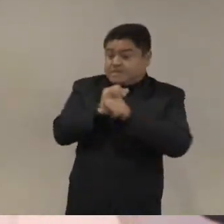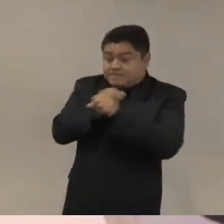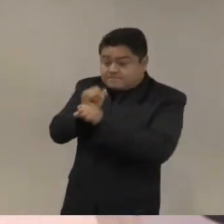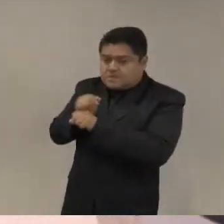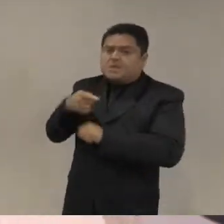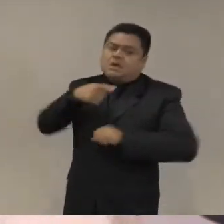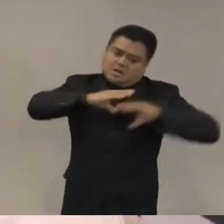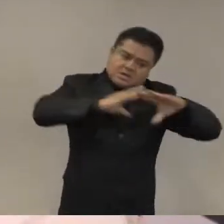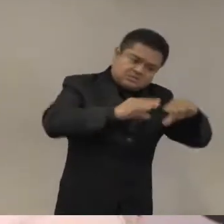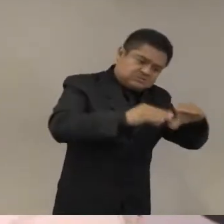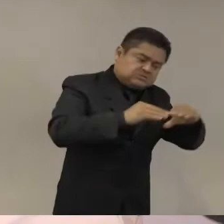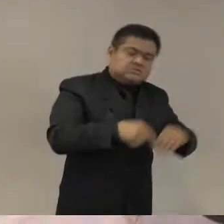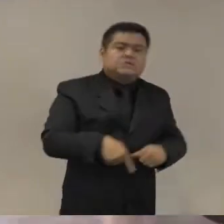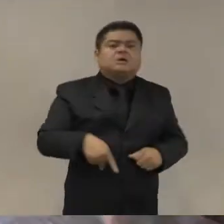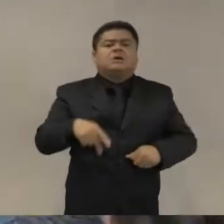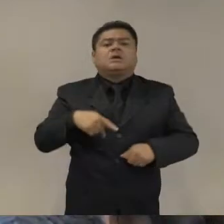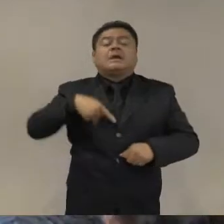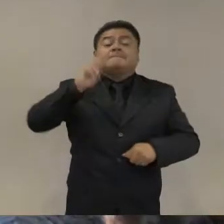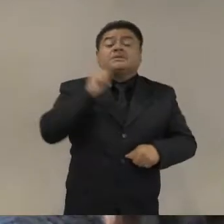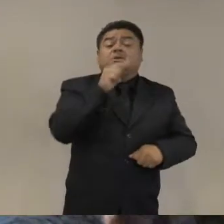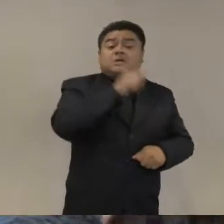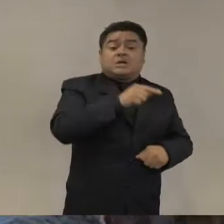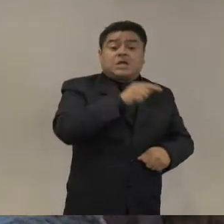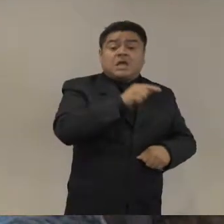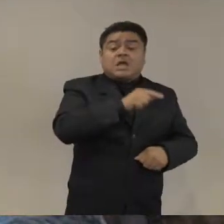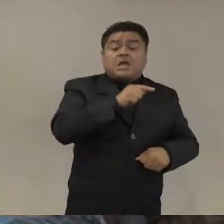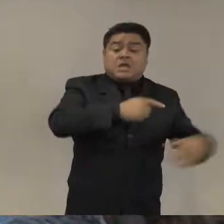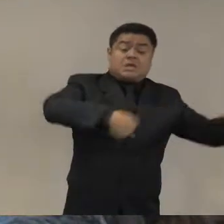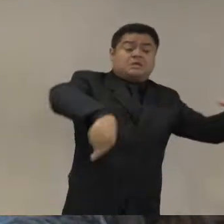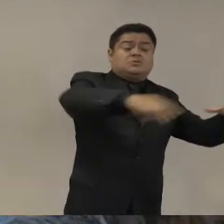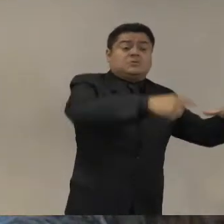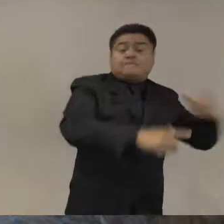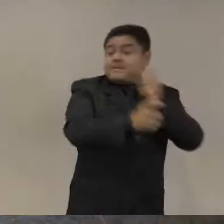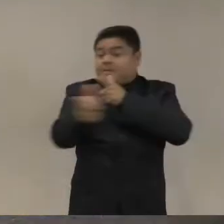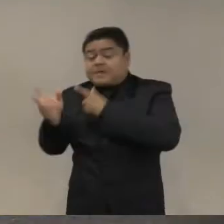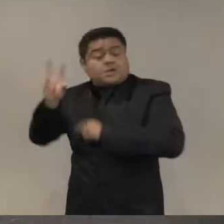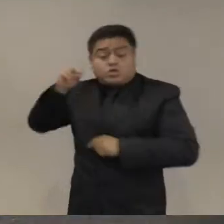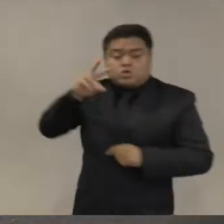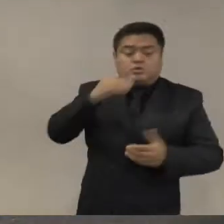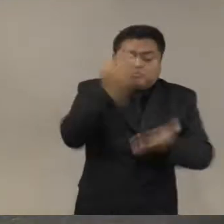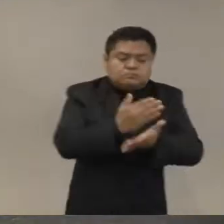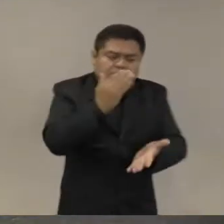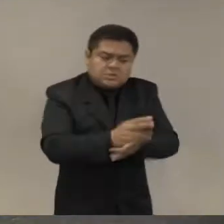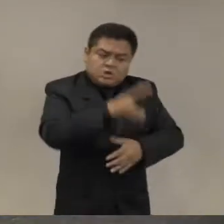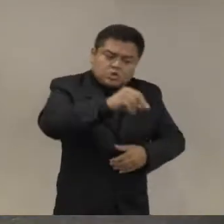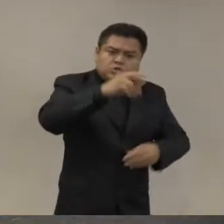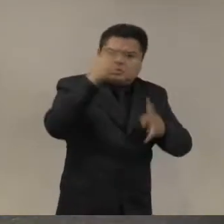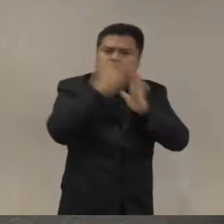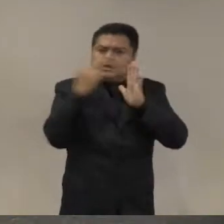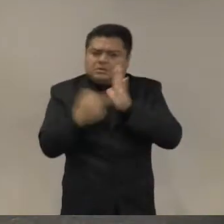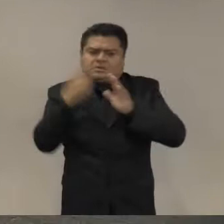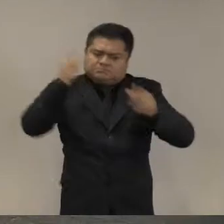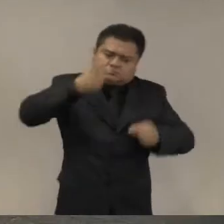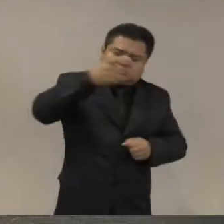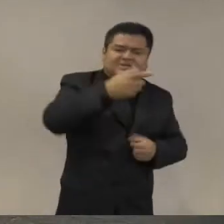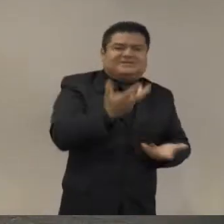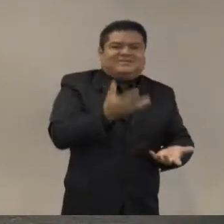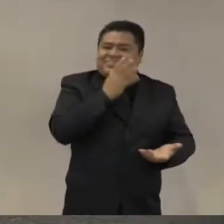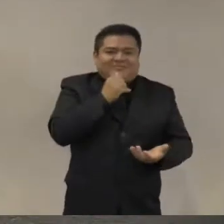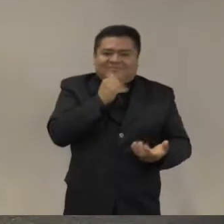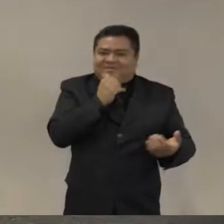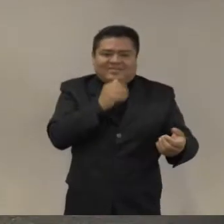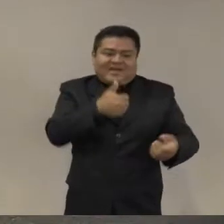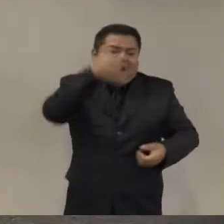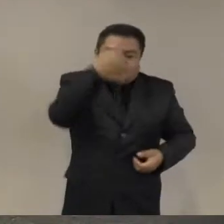fuerza letal pues que no la usen pero es lo que dice Adam como no pueden dejar de ser militares ese es un segundo reto que yo encuentro relacionado con este